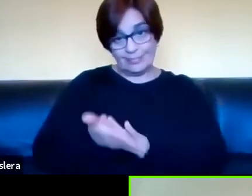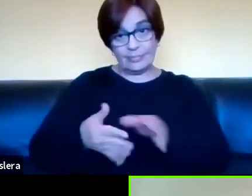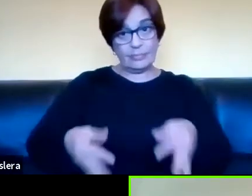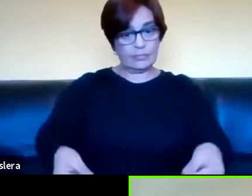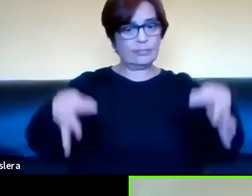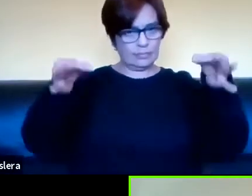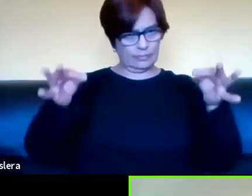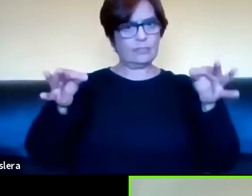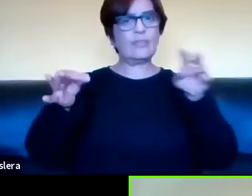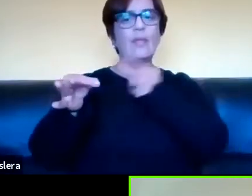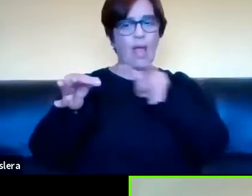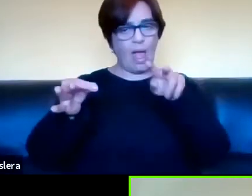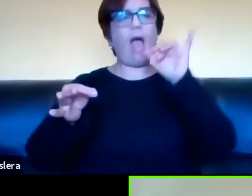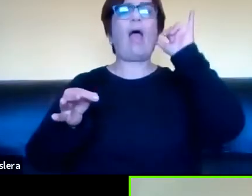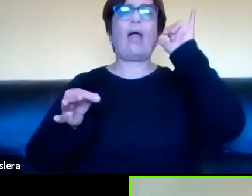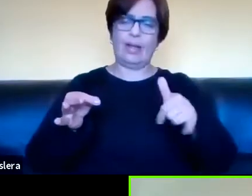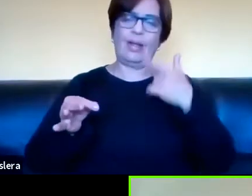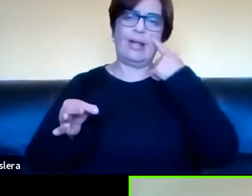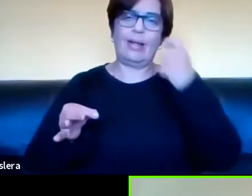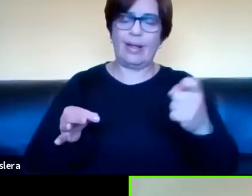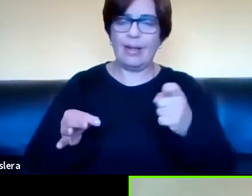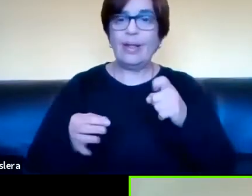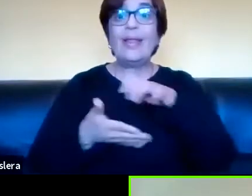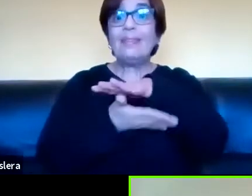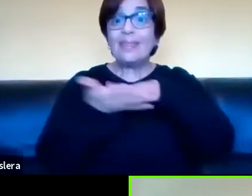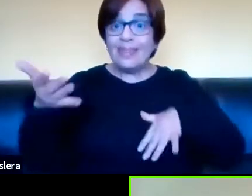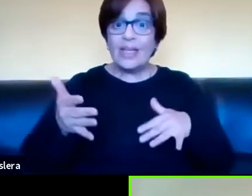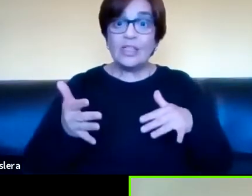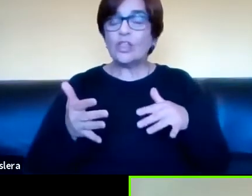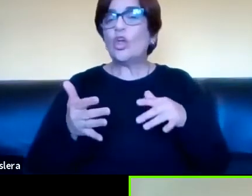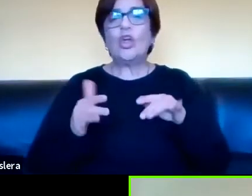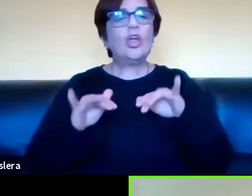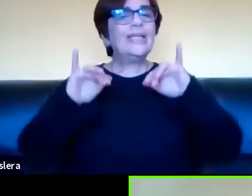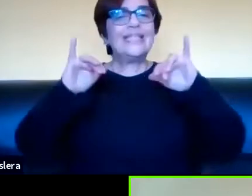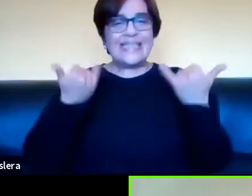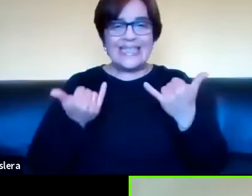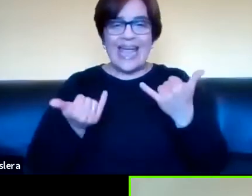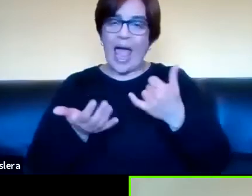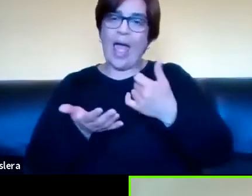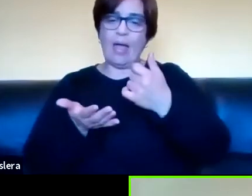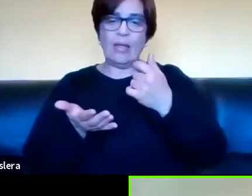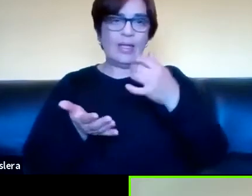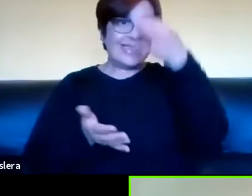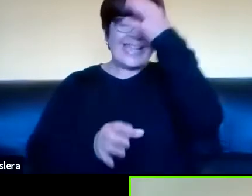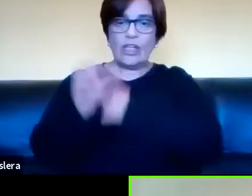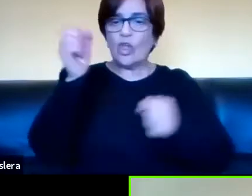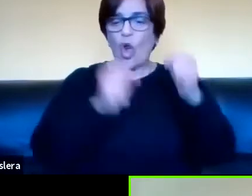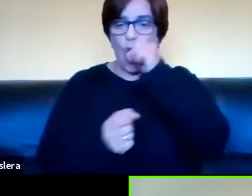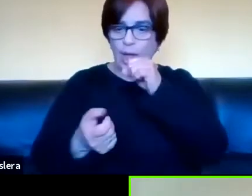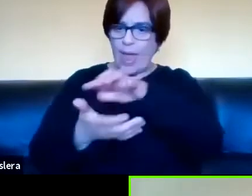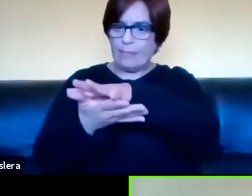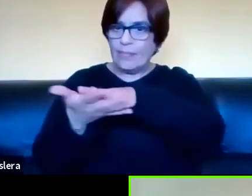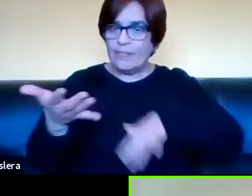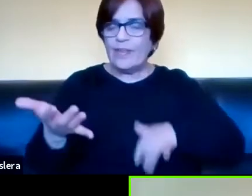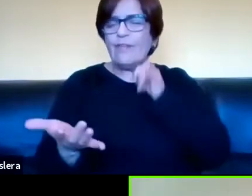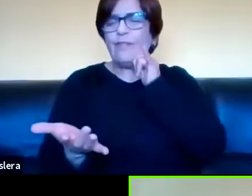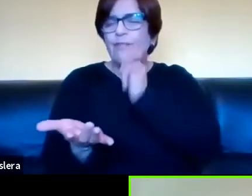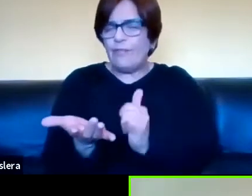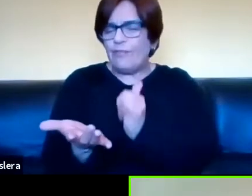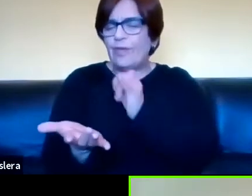Entonces, las características que tiene un texto cuando es atravesado por la escritura como tecnología es permanente,